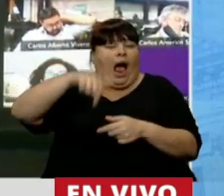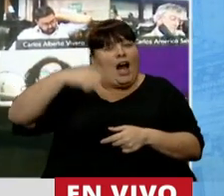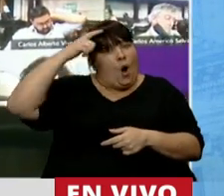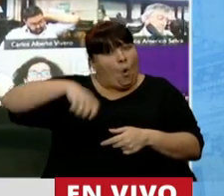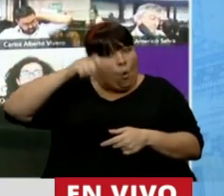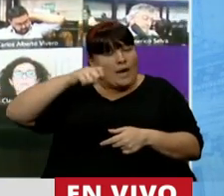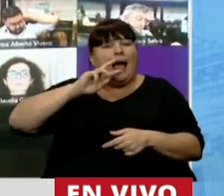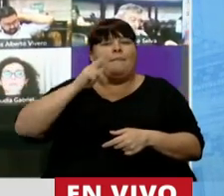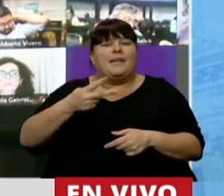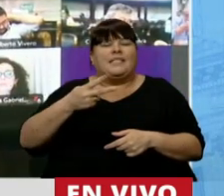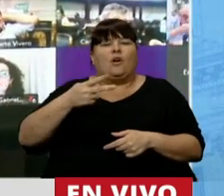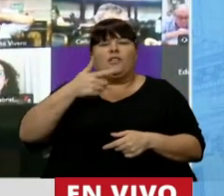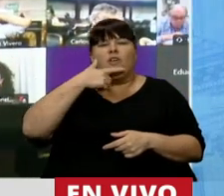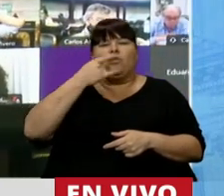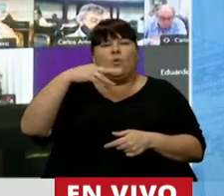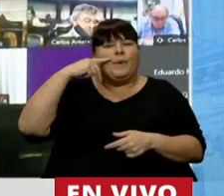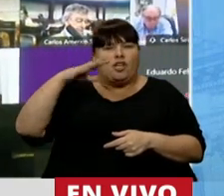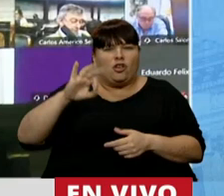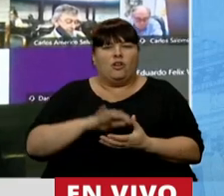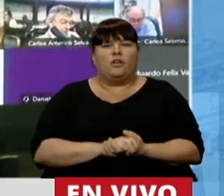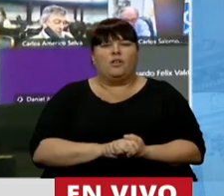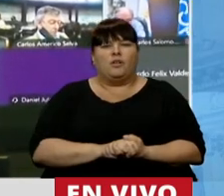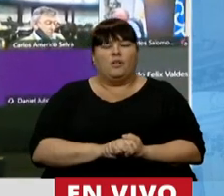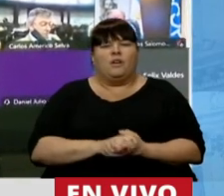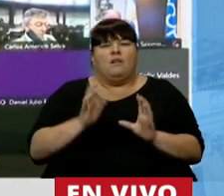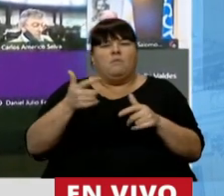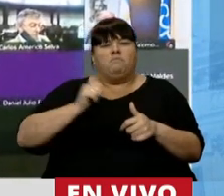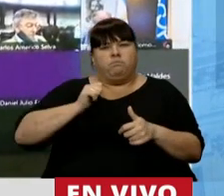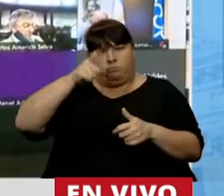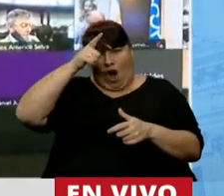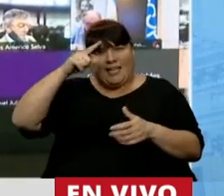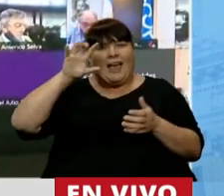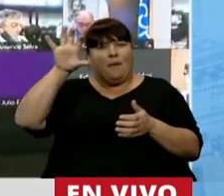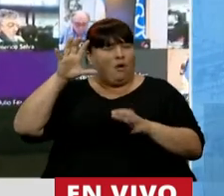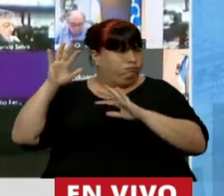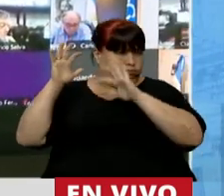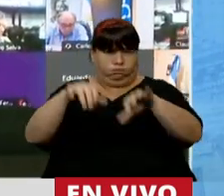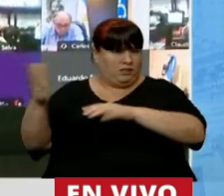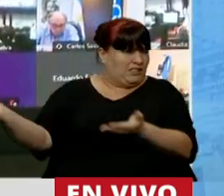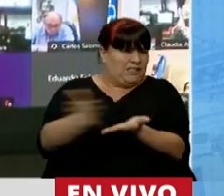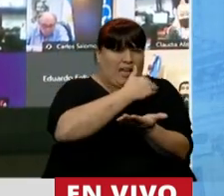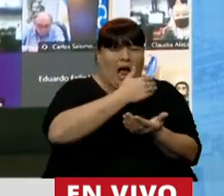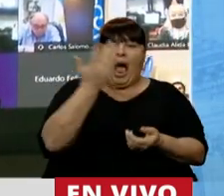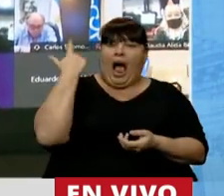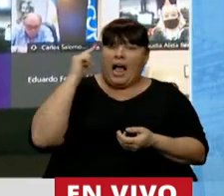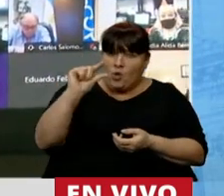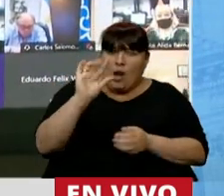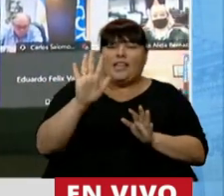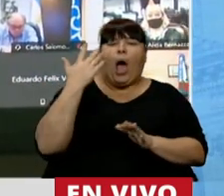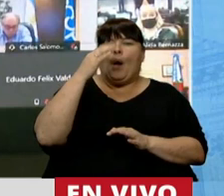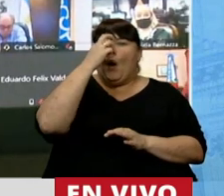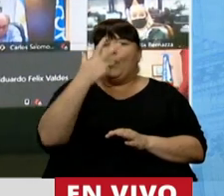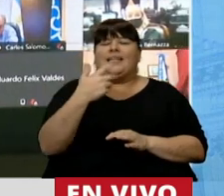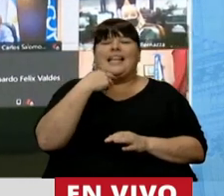jueza, en el pésido sumino, las desalojó violentamente con un ejército de la policía de la provincia. Y hasta hace un rato estaban con sus